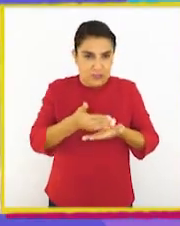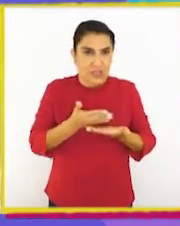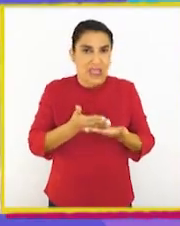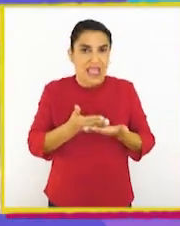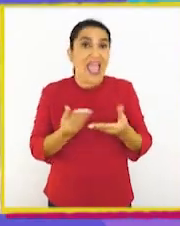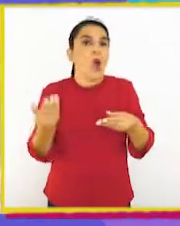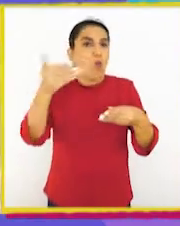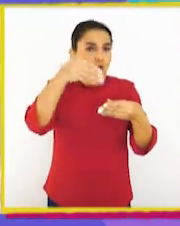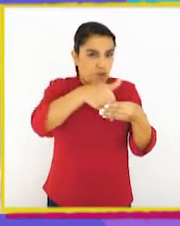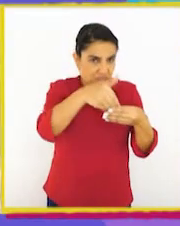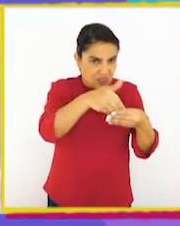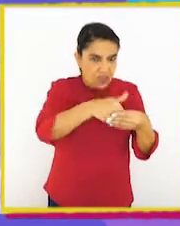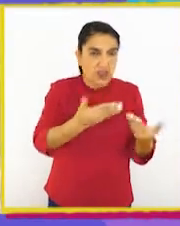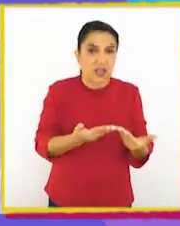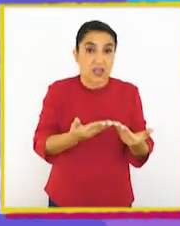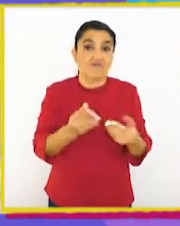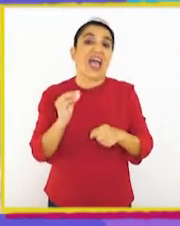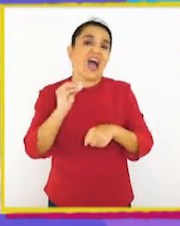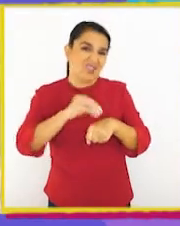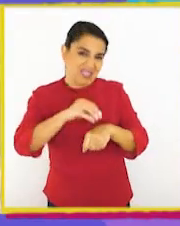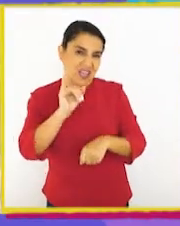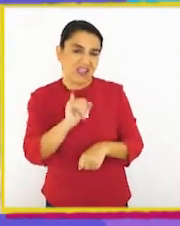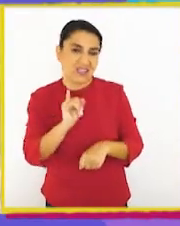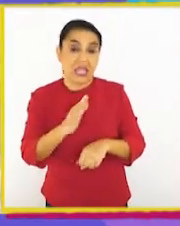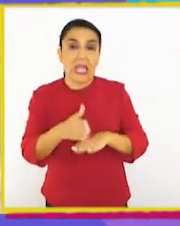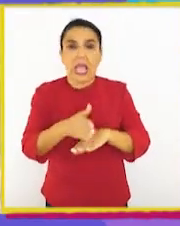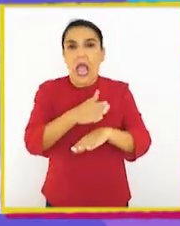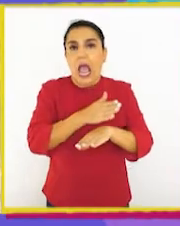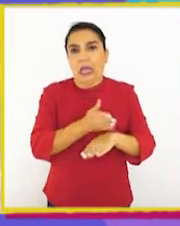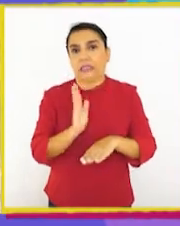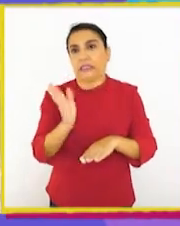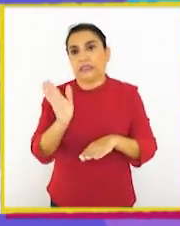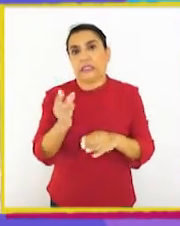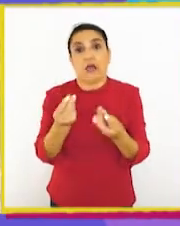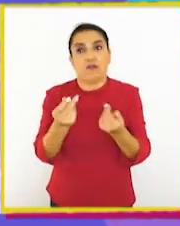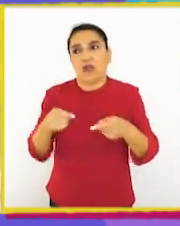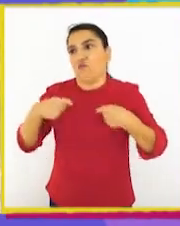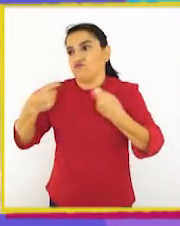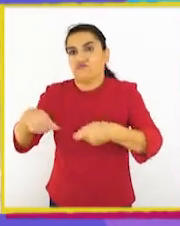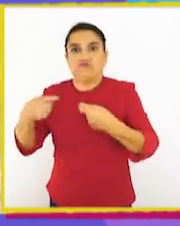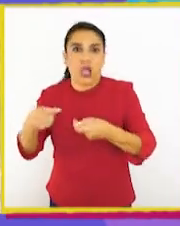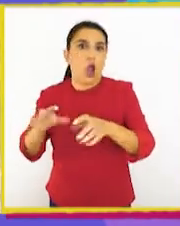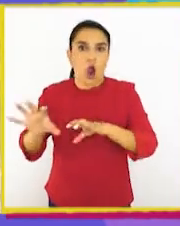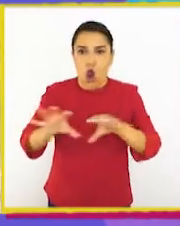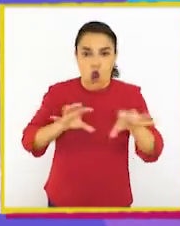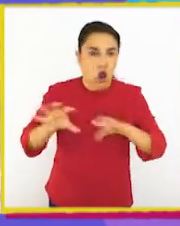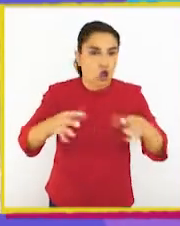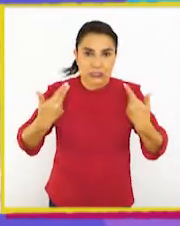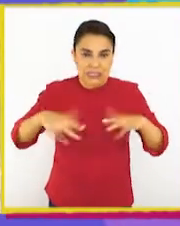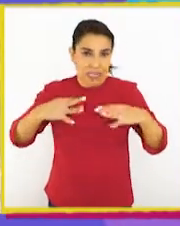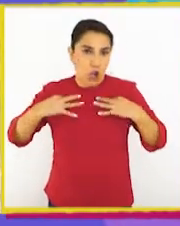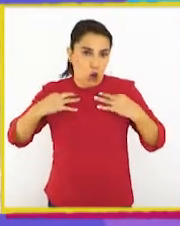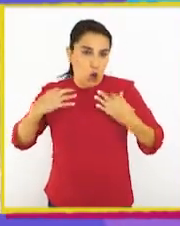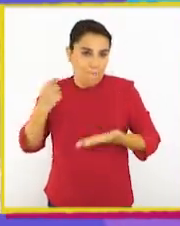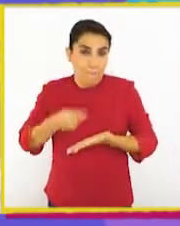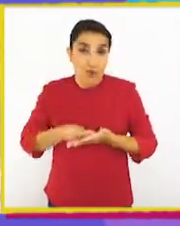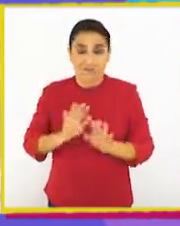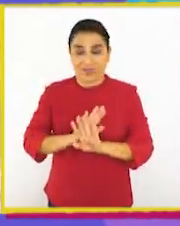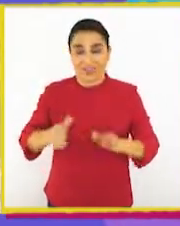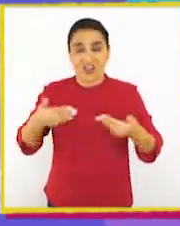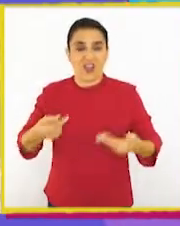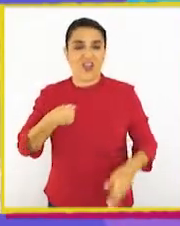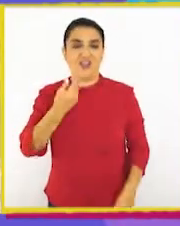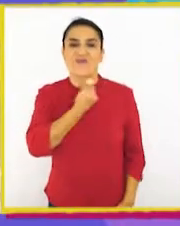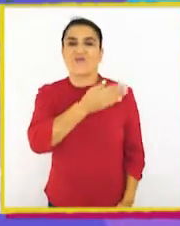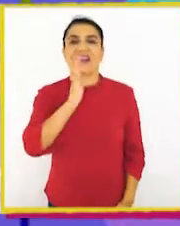y devolverlo a la billetera. Le voy a ir decir eso sí, antes de que siga usando o vuelva a usar las cosas que ya compró. ¡Es todo